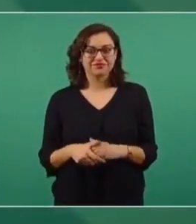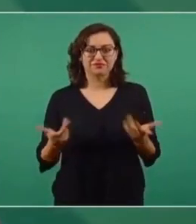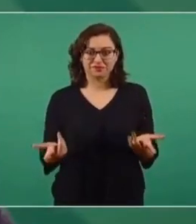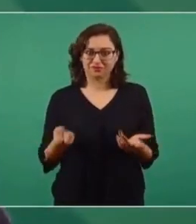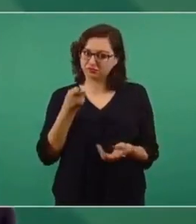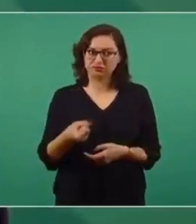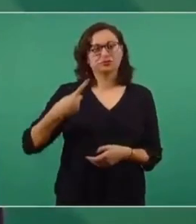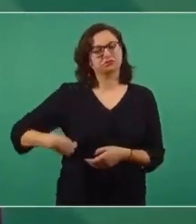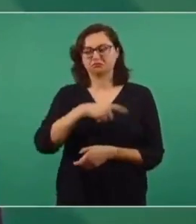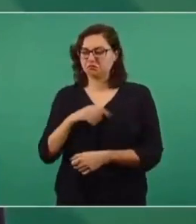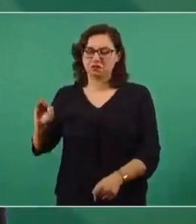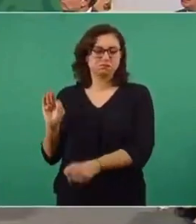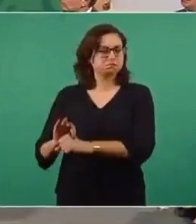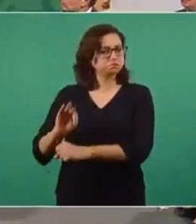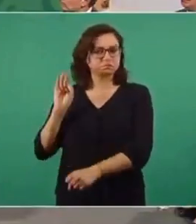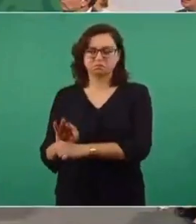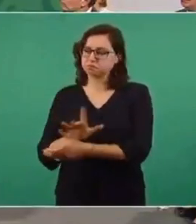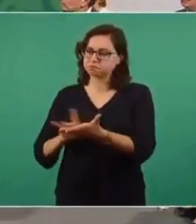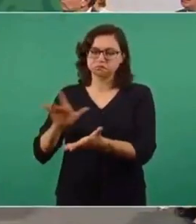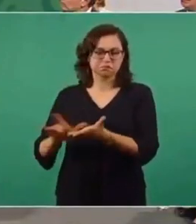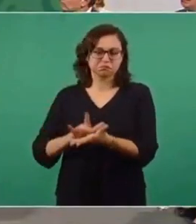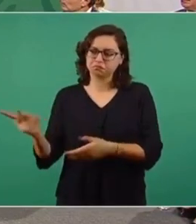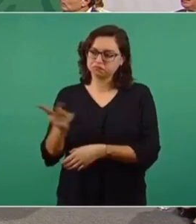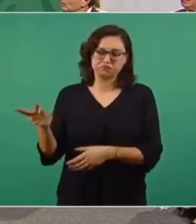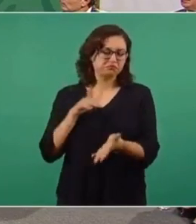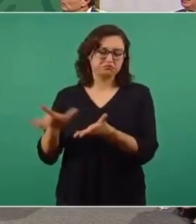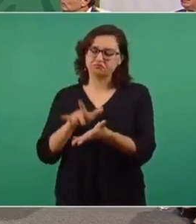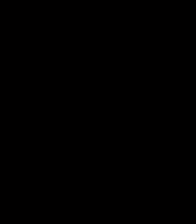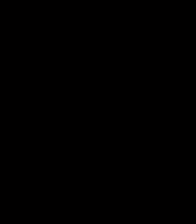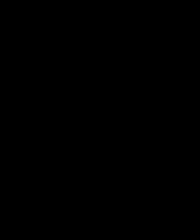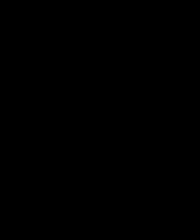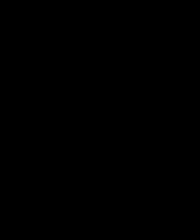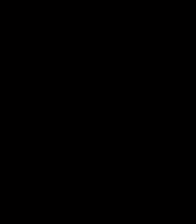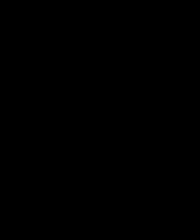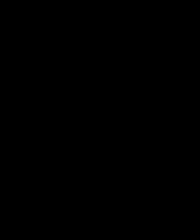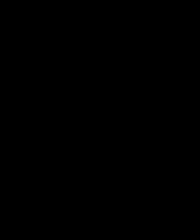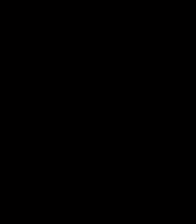entonces vamos a apoyar siempre a Pemex y a la Comisión Federal de Electricidad.